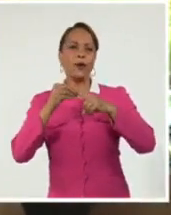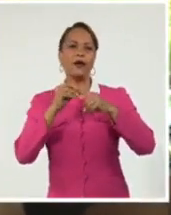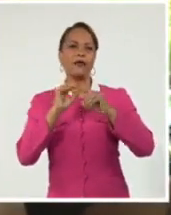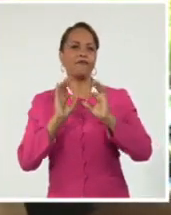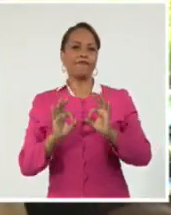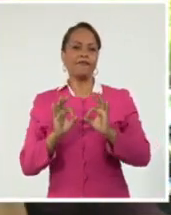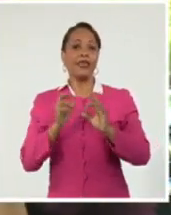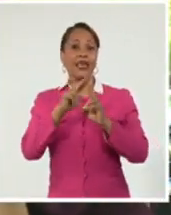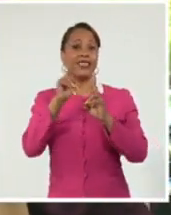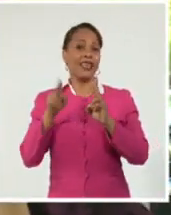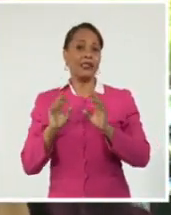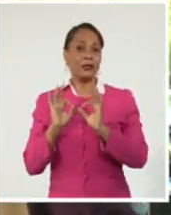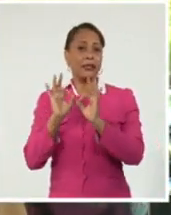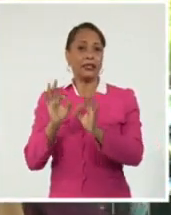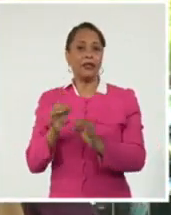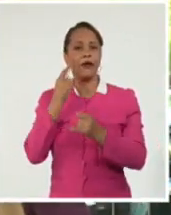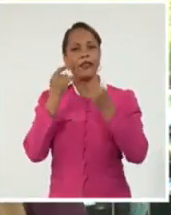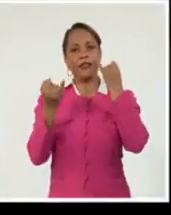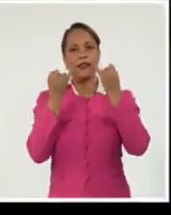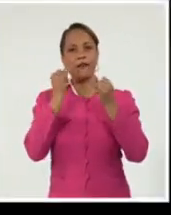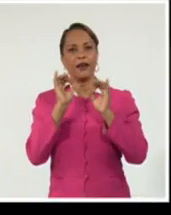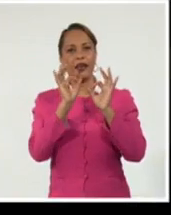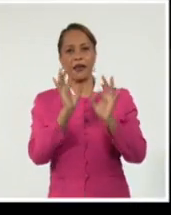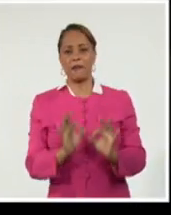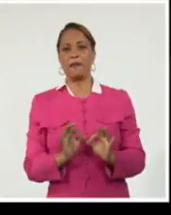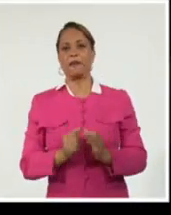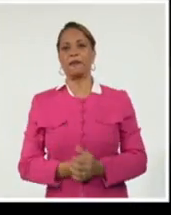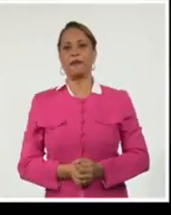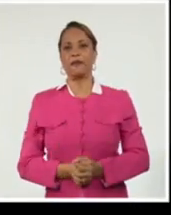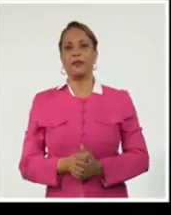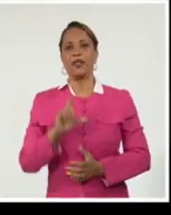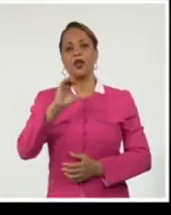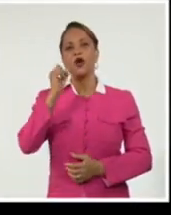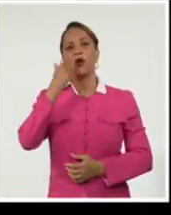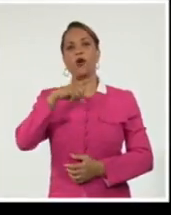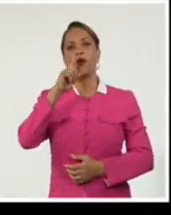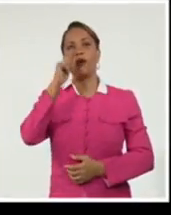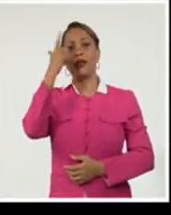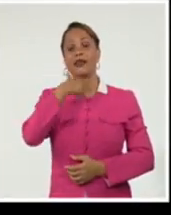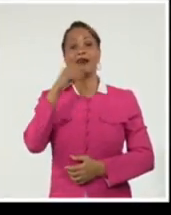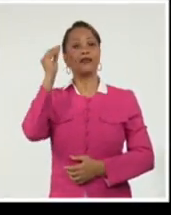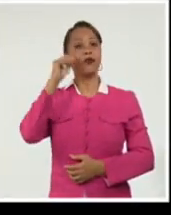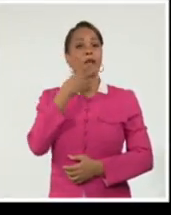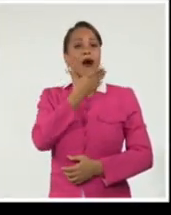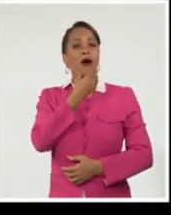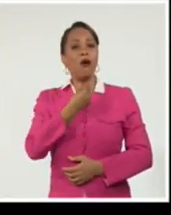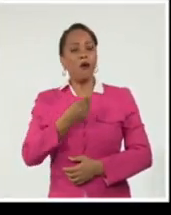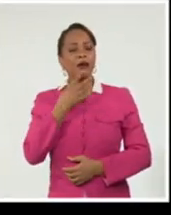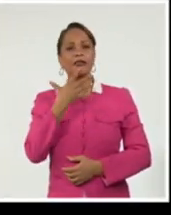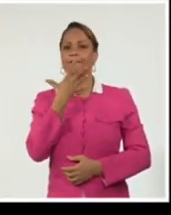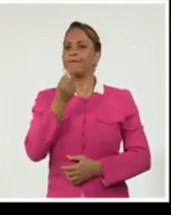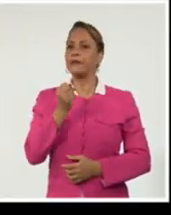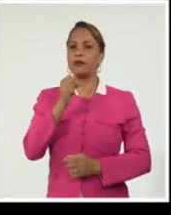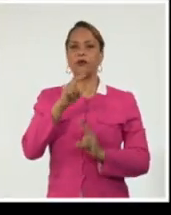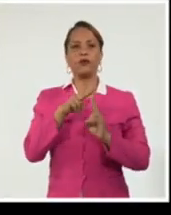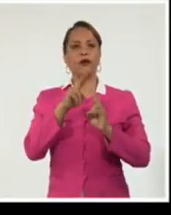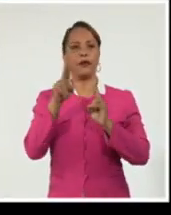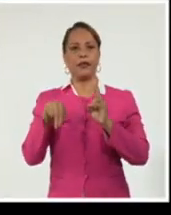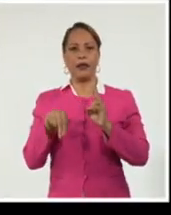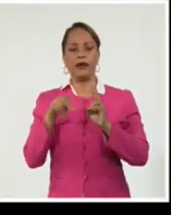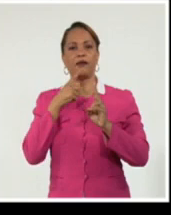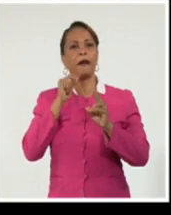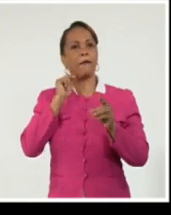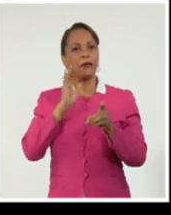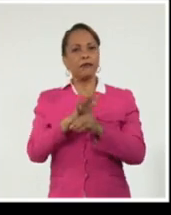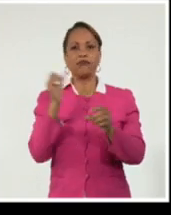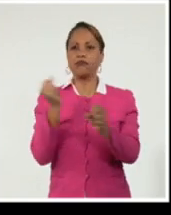teatro, que bien identifican a esta actriz. Corina Mestre supo desde joven que su mundo era el teatro y por ahí emprendió un largo camino en el